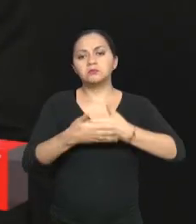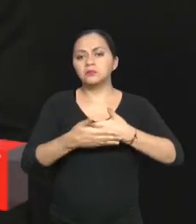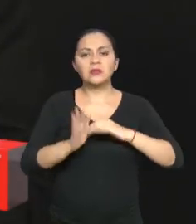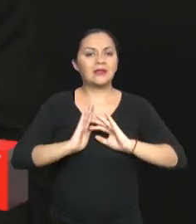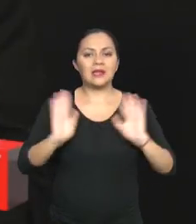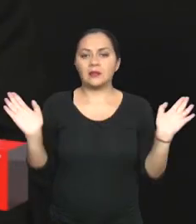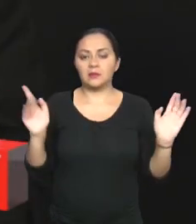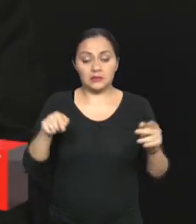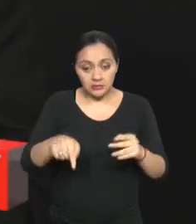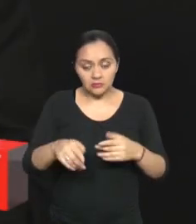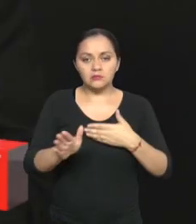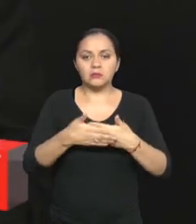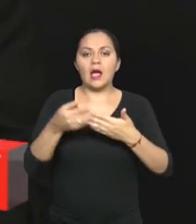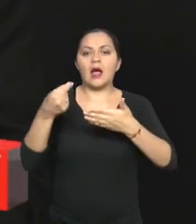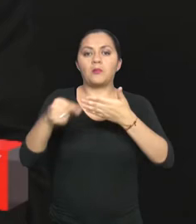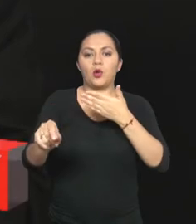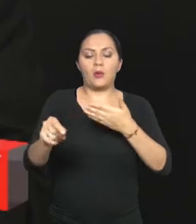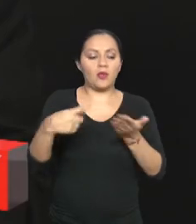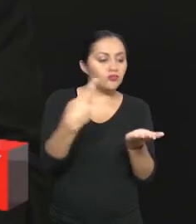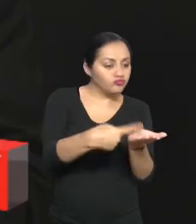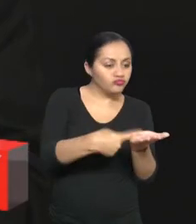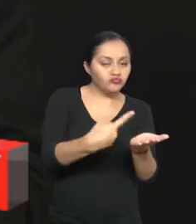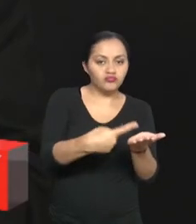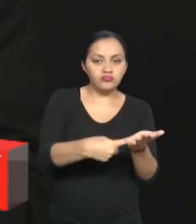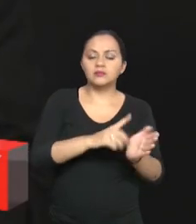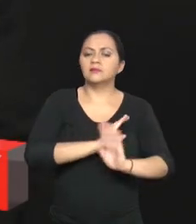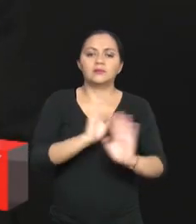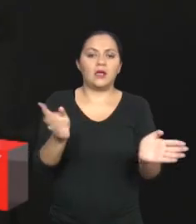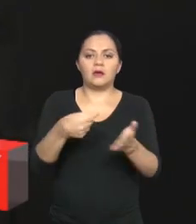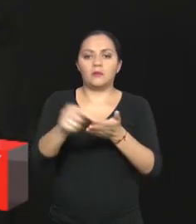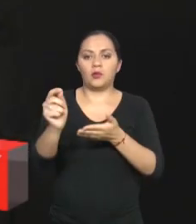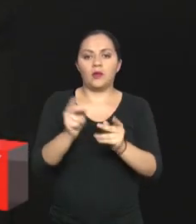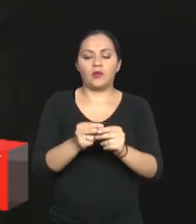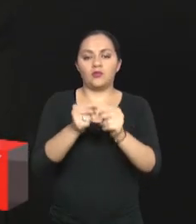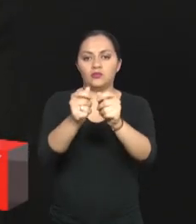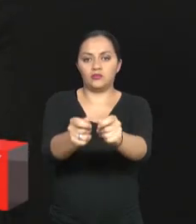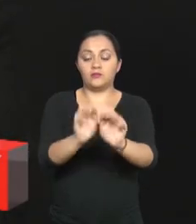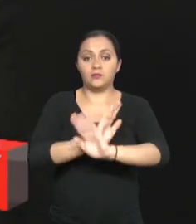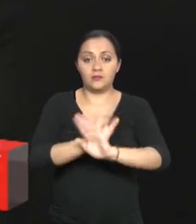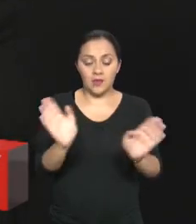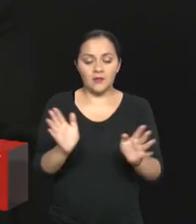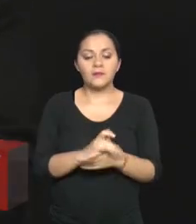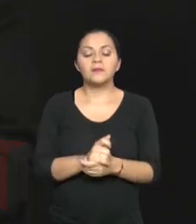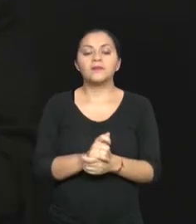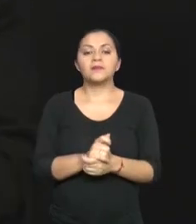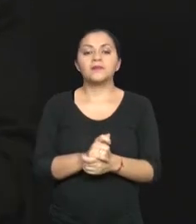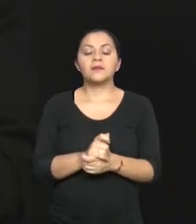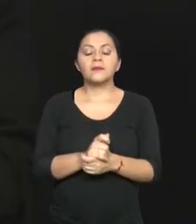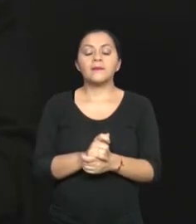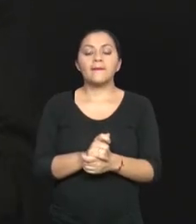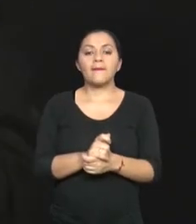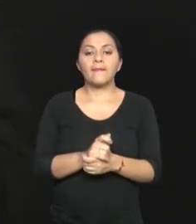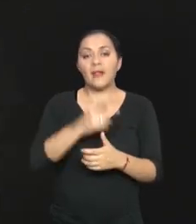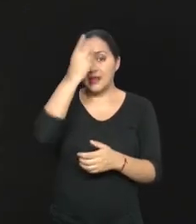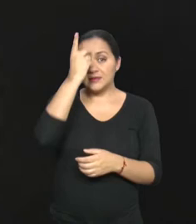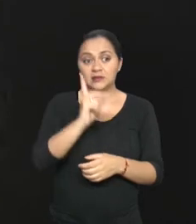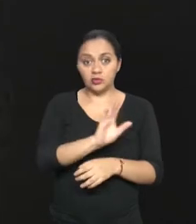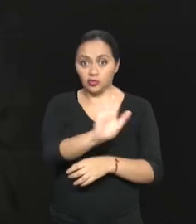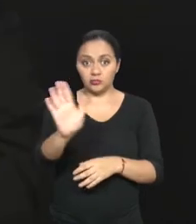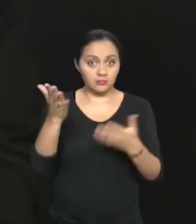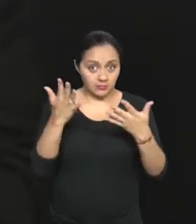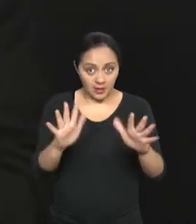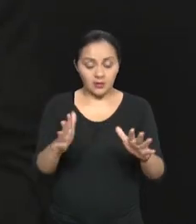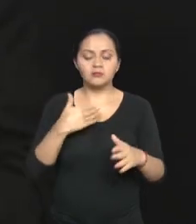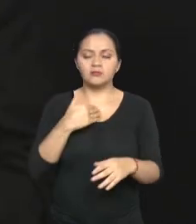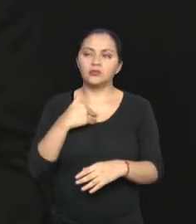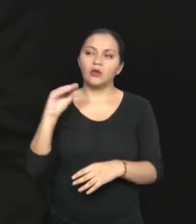para poder aprobar esta resolución. Posterior a la aprobación de la resolución, que como le digo, se notifica